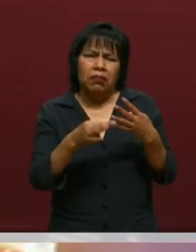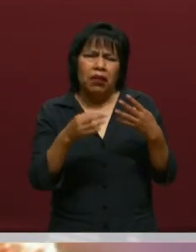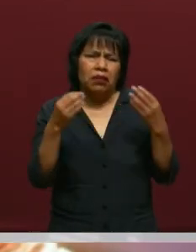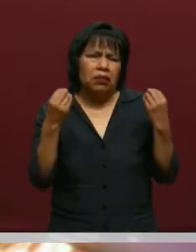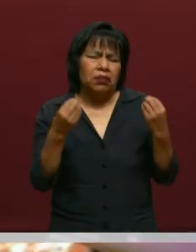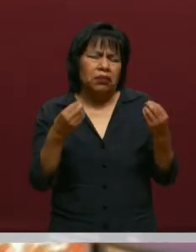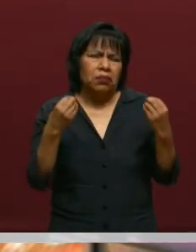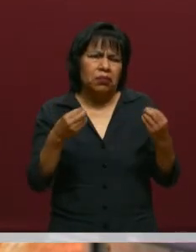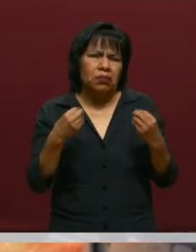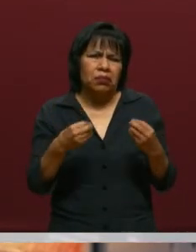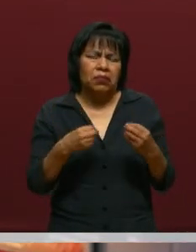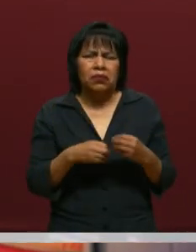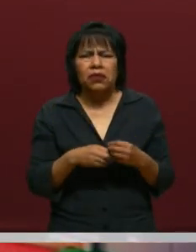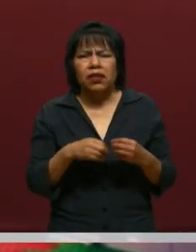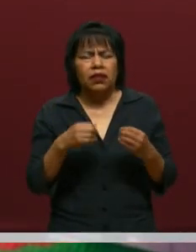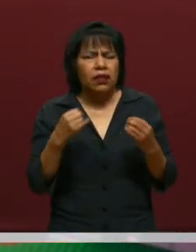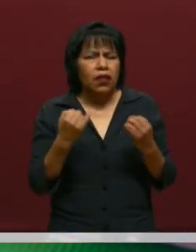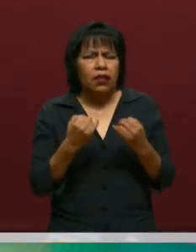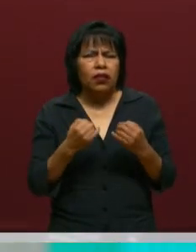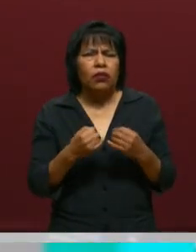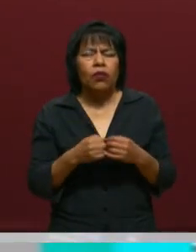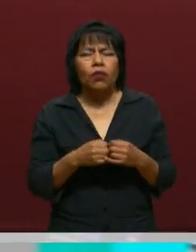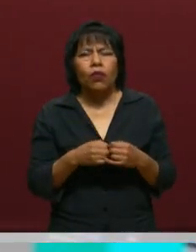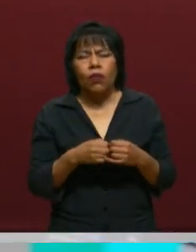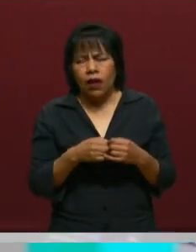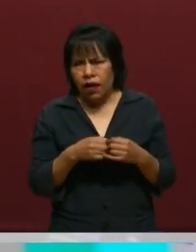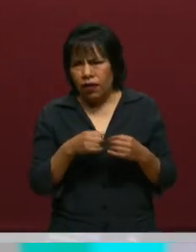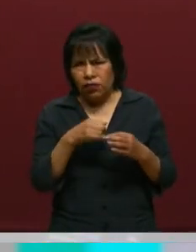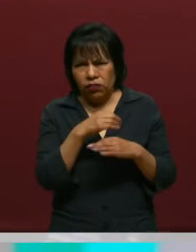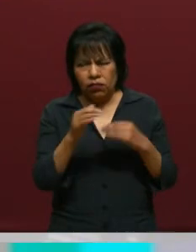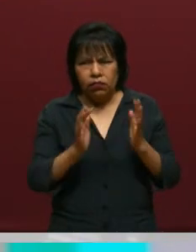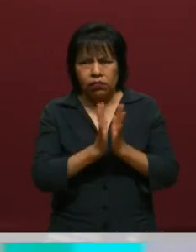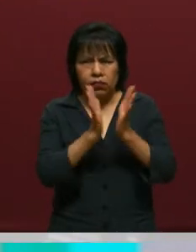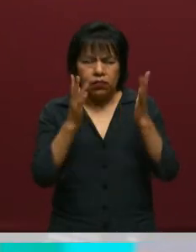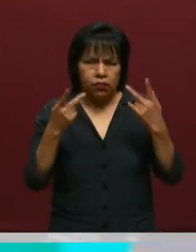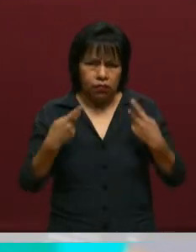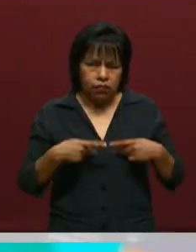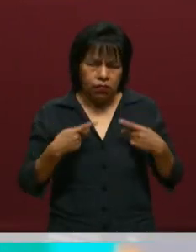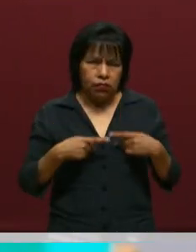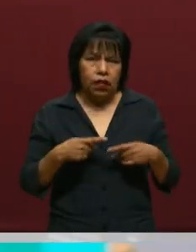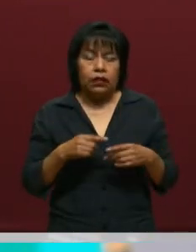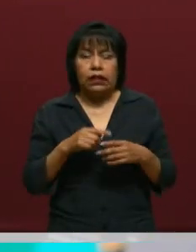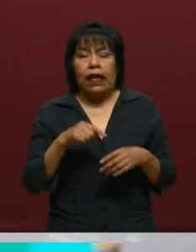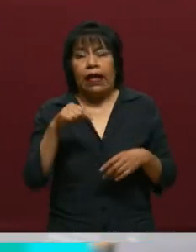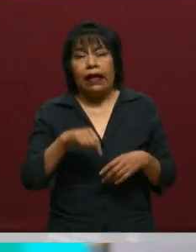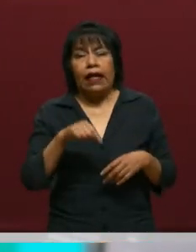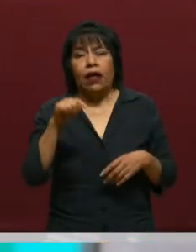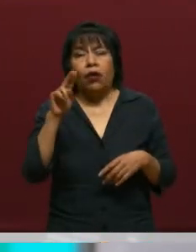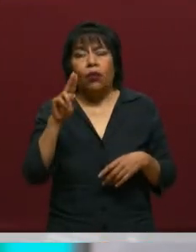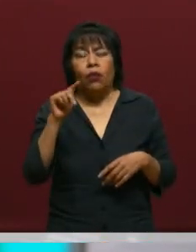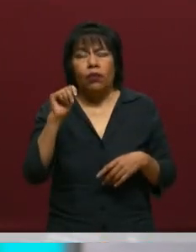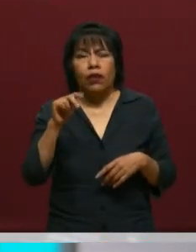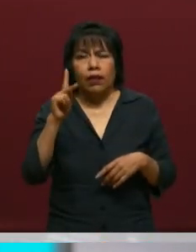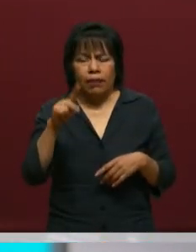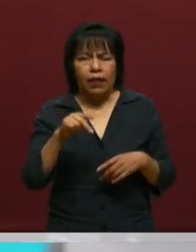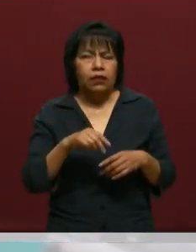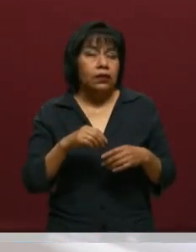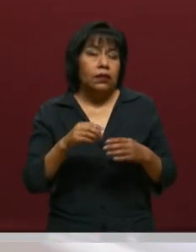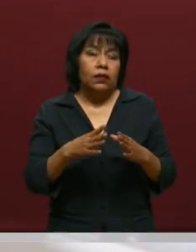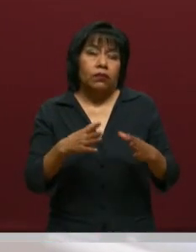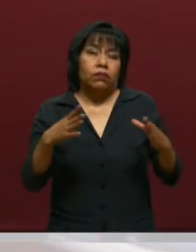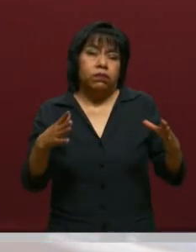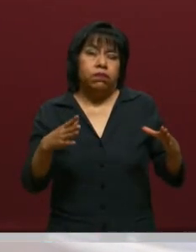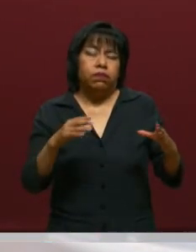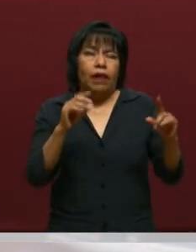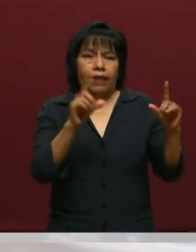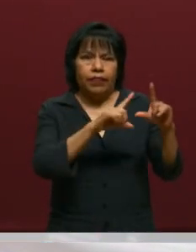rector de la Universidad Tecnológica de Puebla, que el día de hoy nos acompaña y que es una de las universidades más grandes a nivel nacional. Quiero decirte que